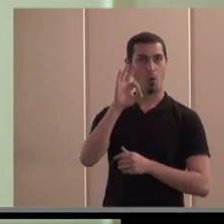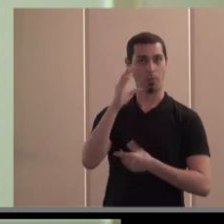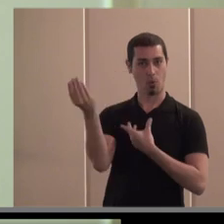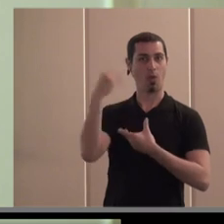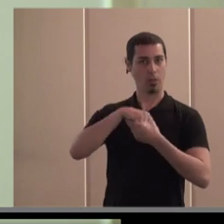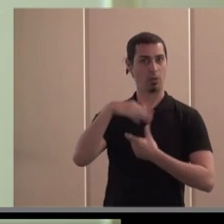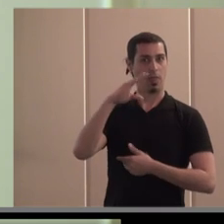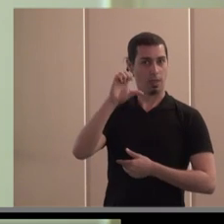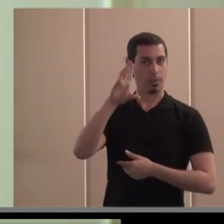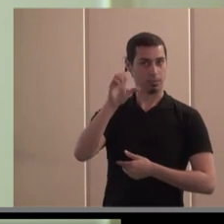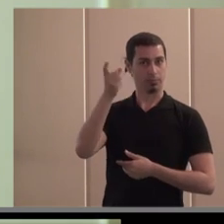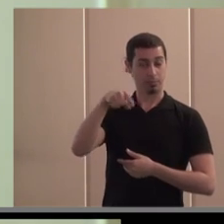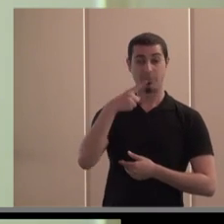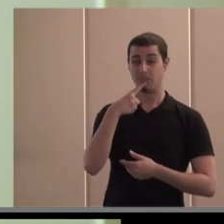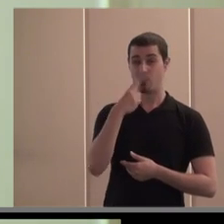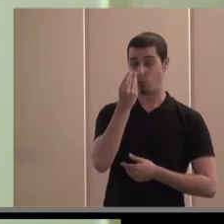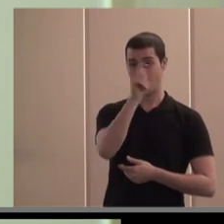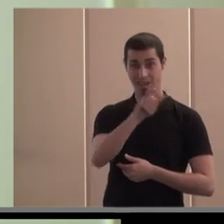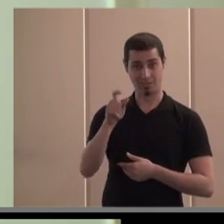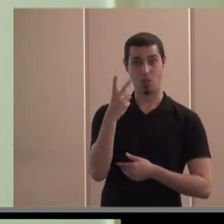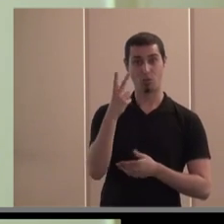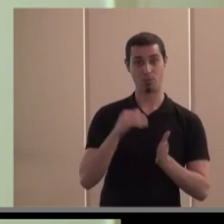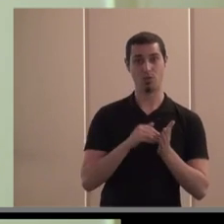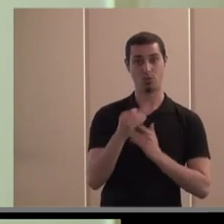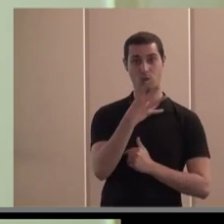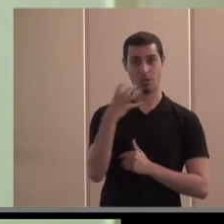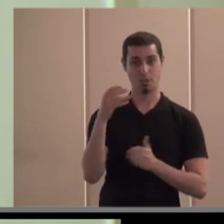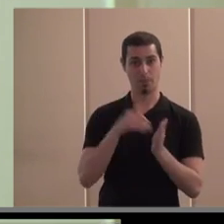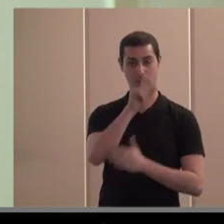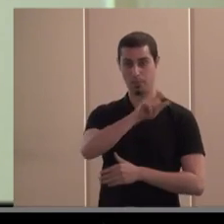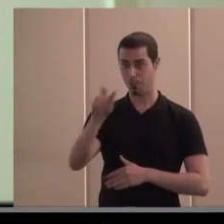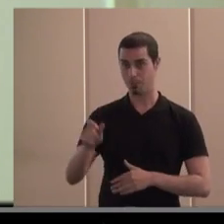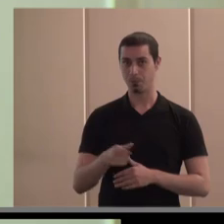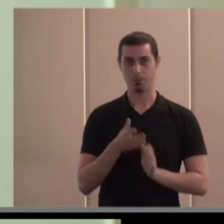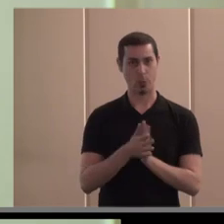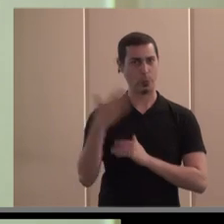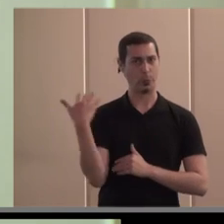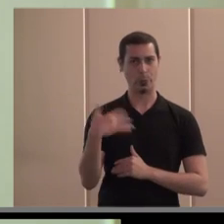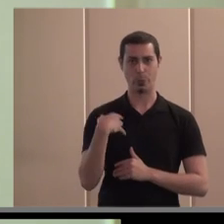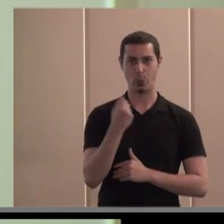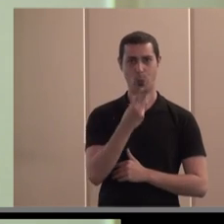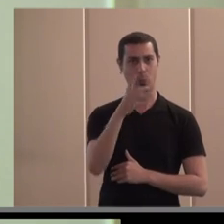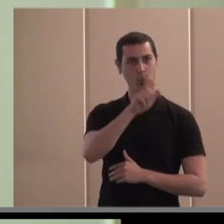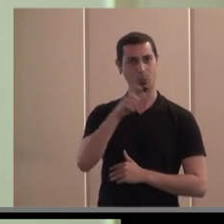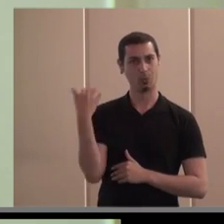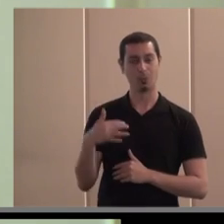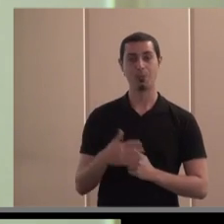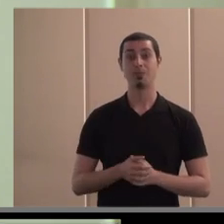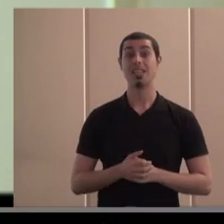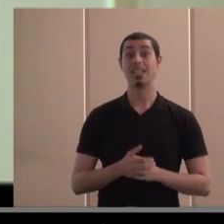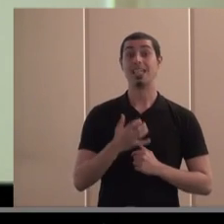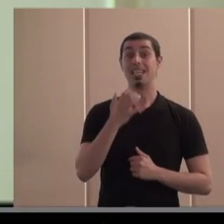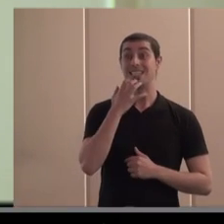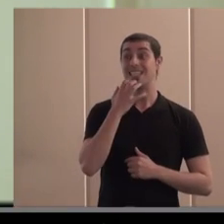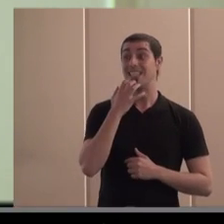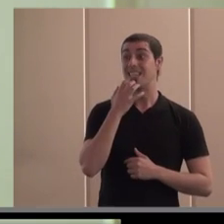por CEPES. De nuevo, un número absolutamente impresionante. Si alguien